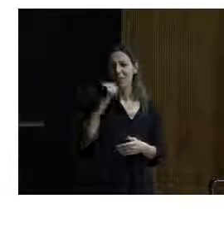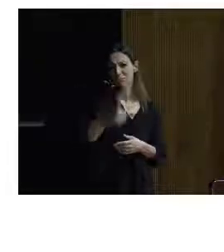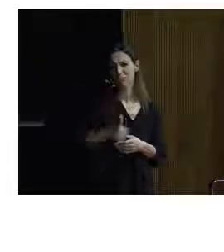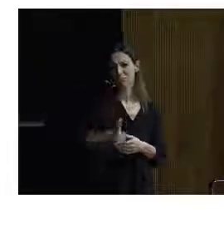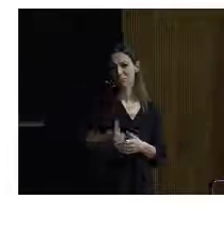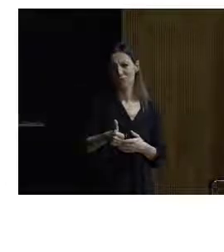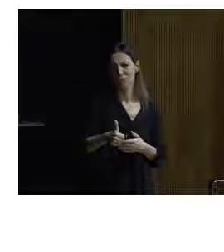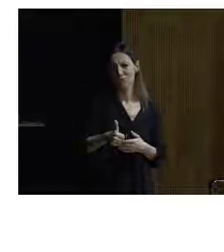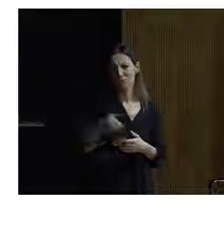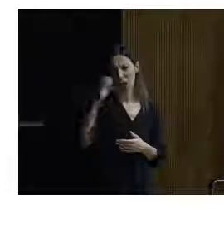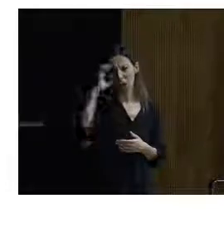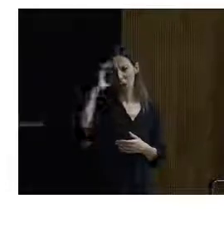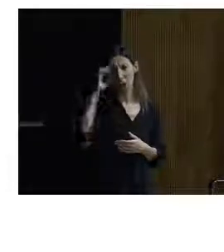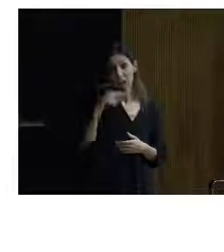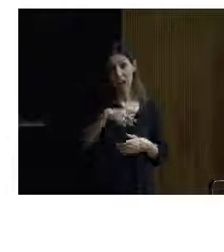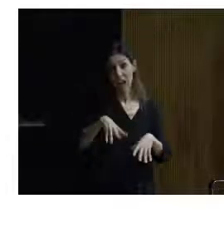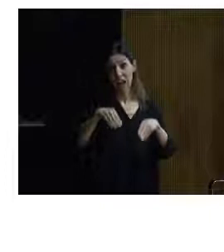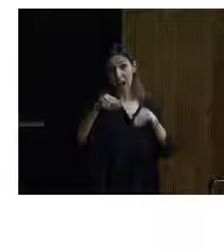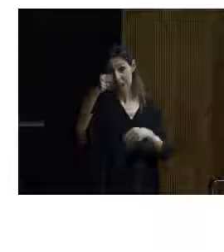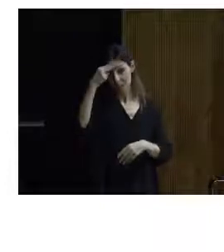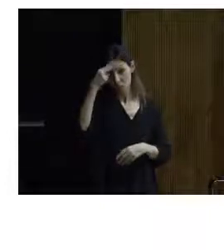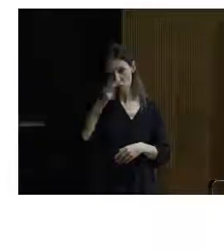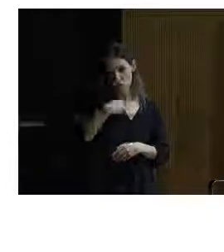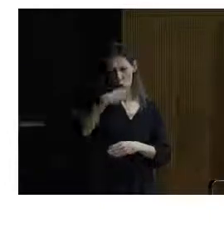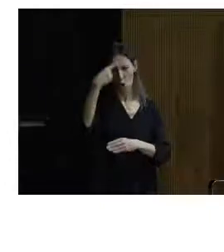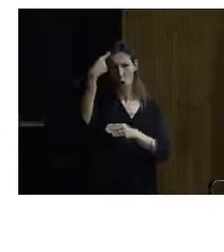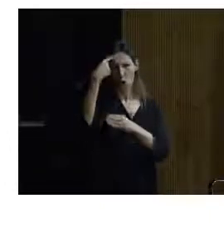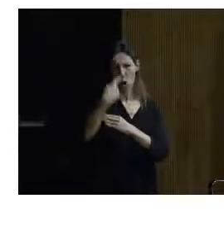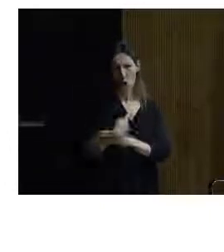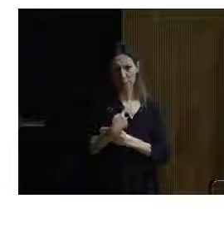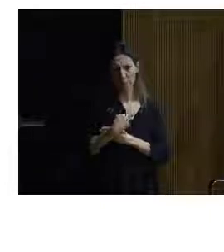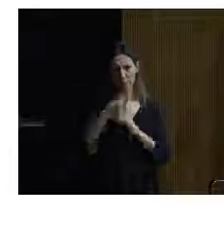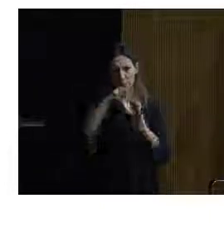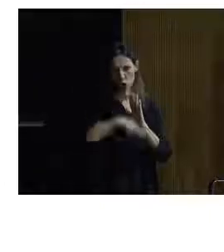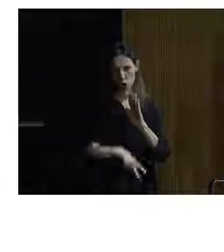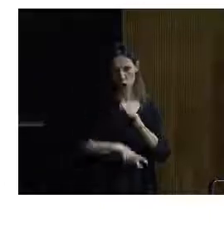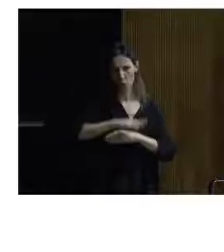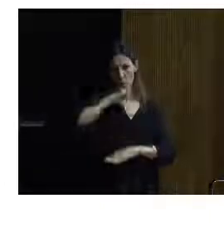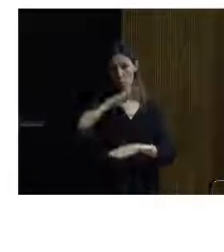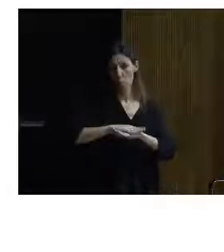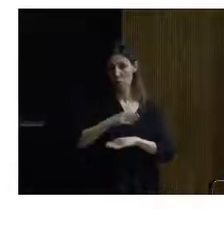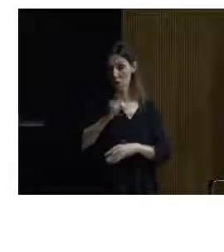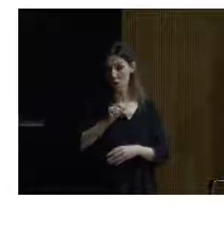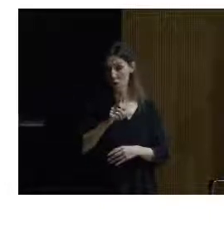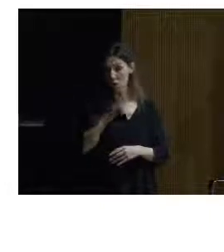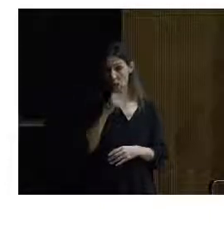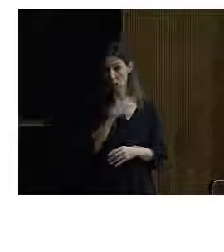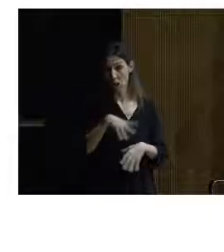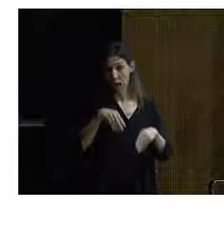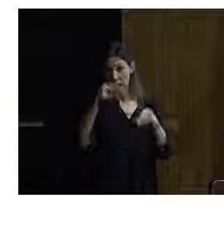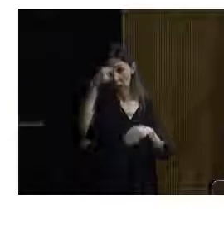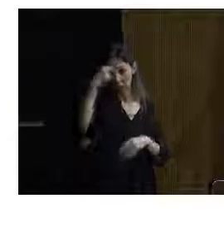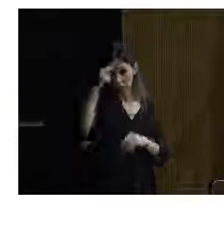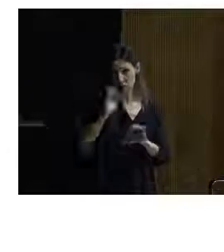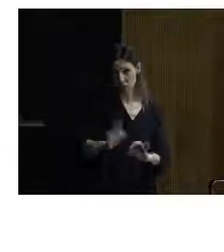como esto es un castillo, no estamos obligados a cumplir la norma. Como esto es un castillo, la norma dice